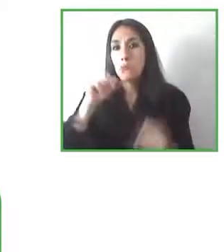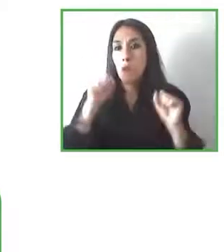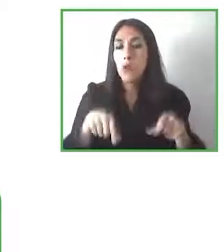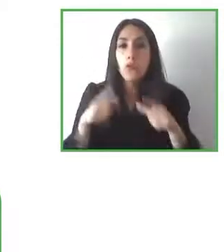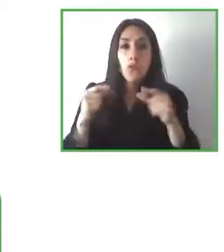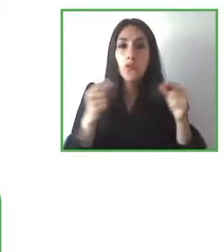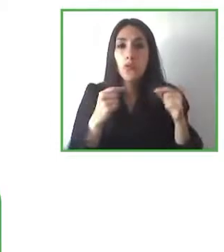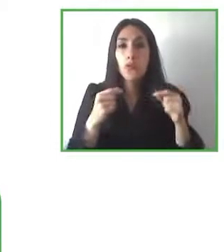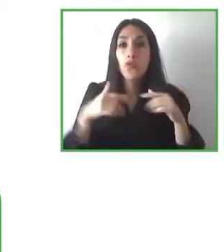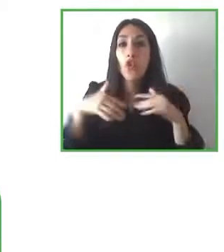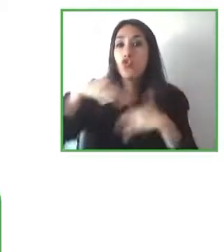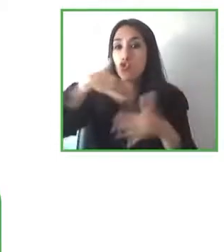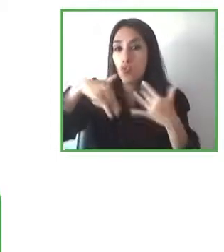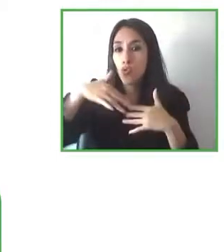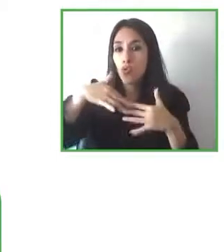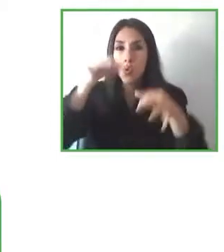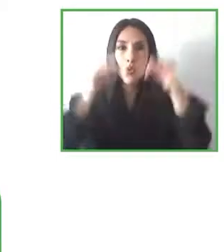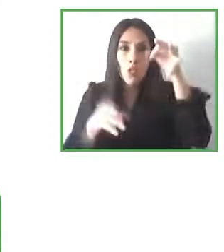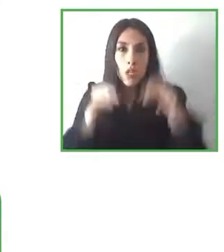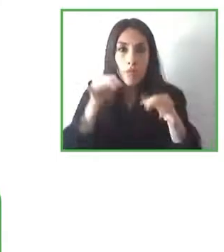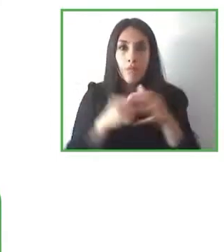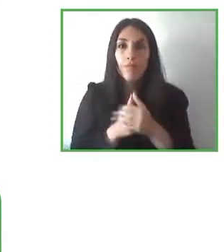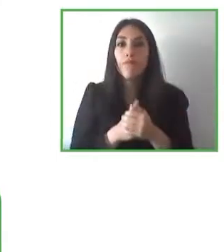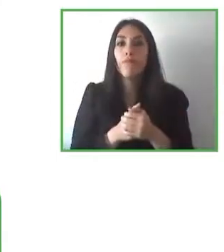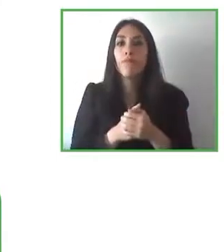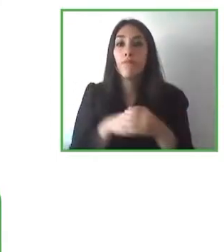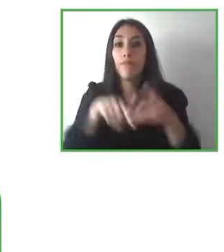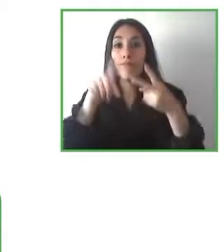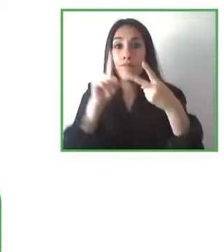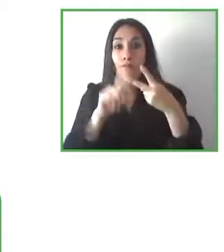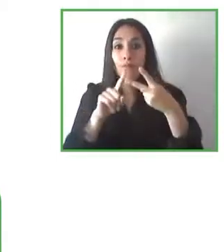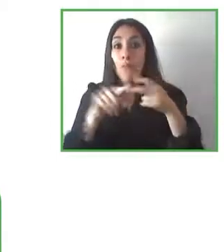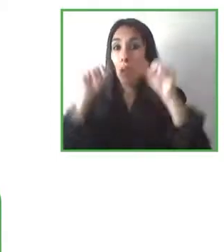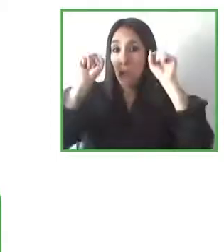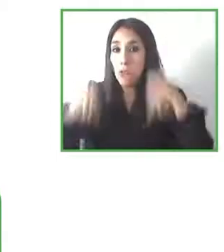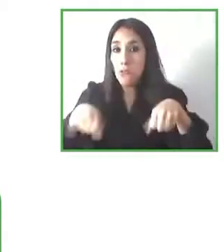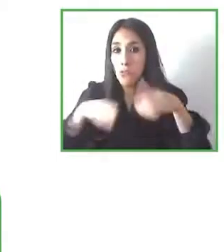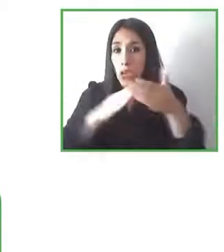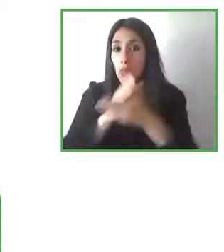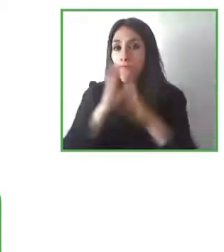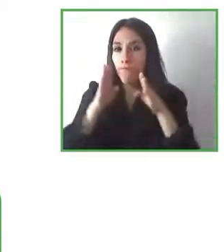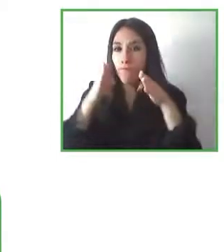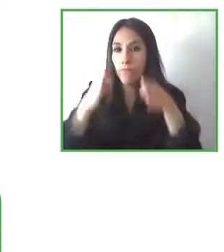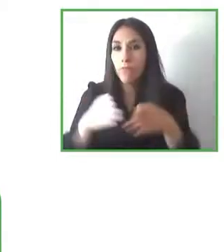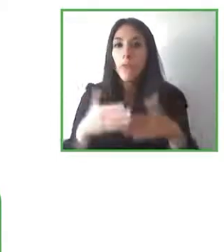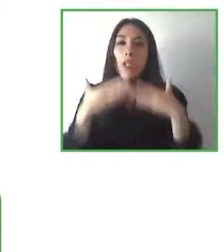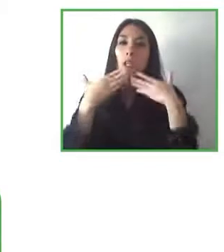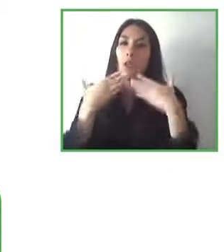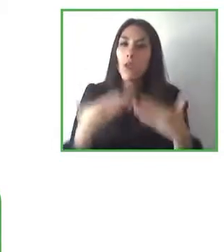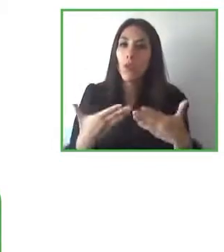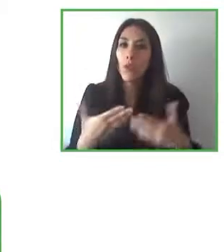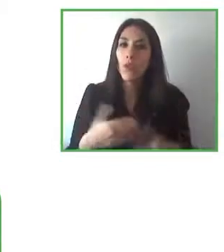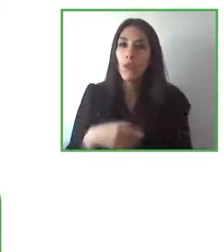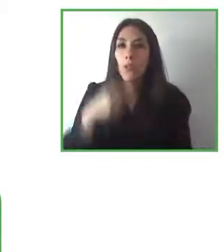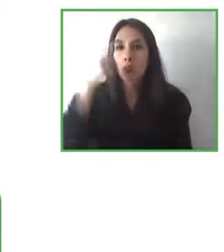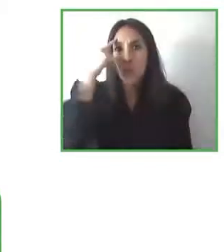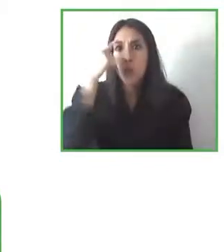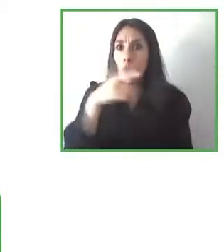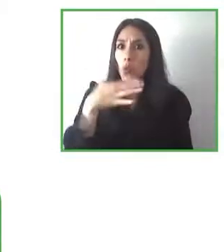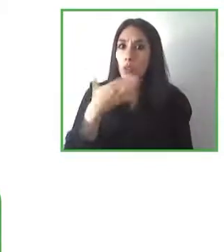Pablo me parece una reflexión tremendamente pertinente y muy muy importante Claudio adelante please go ahead